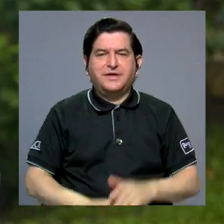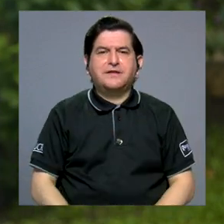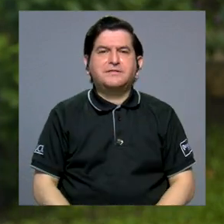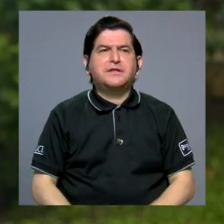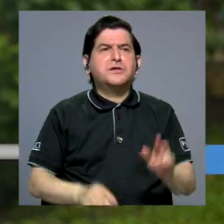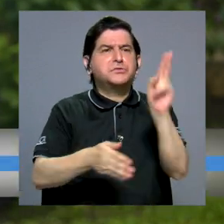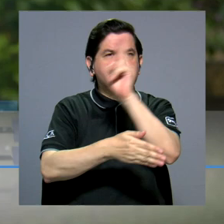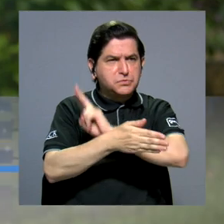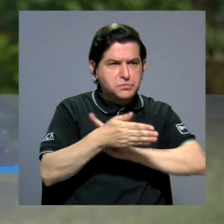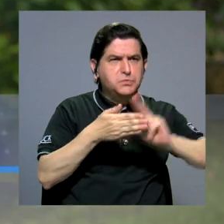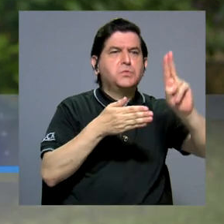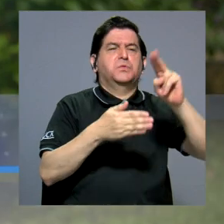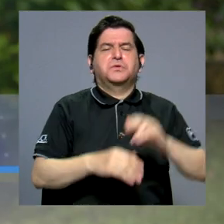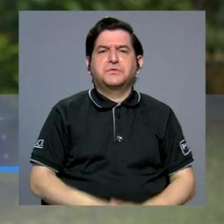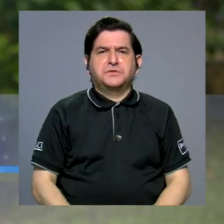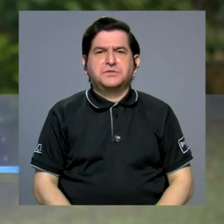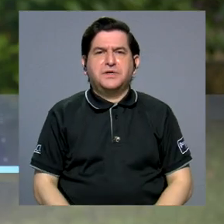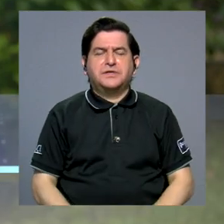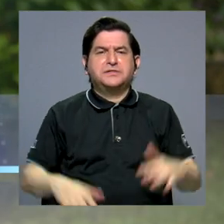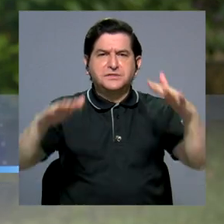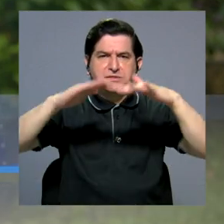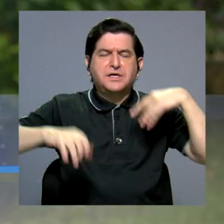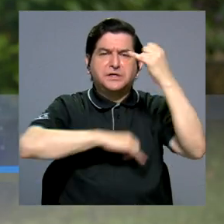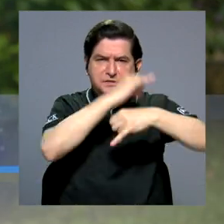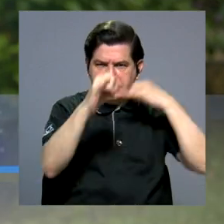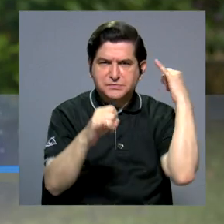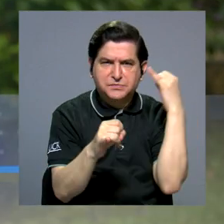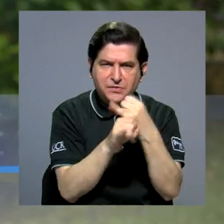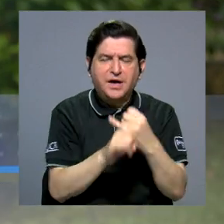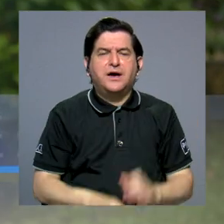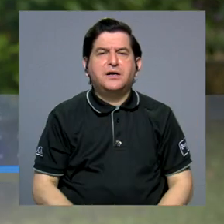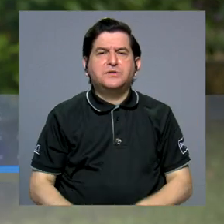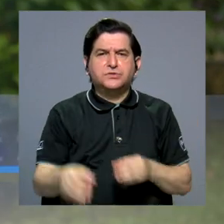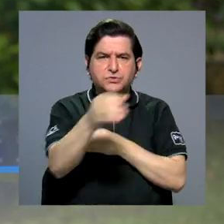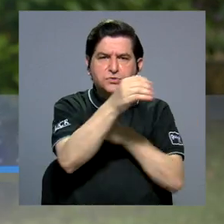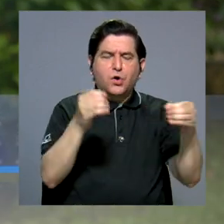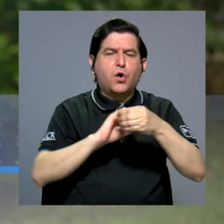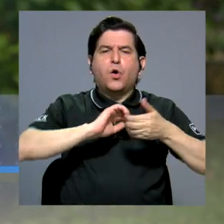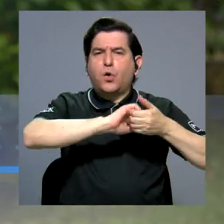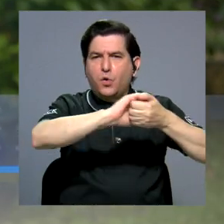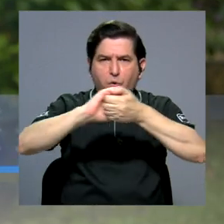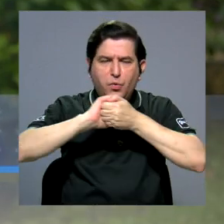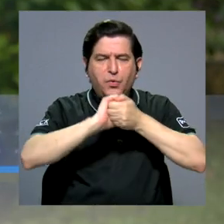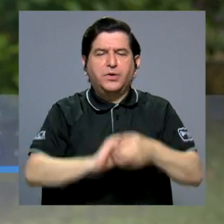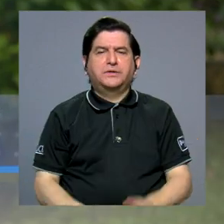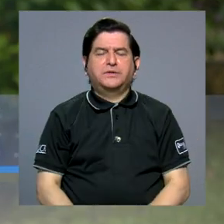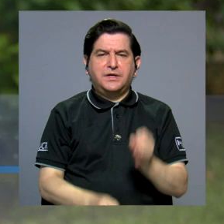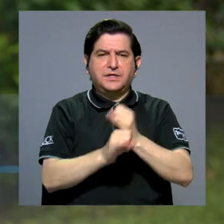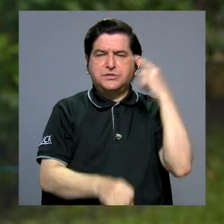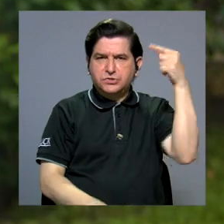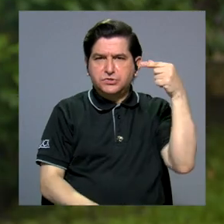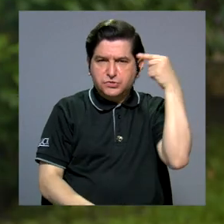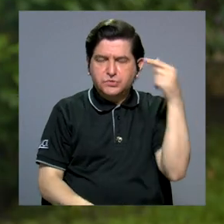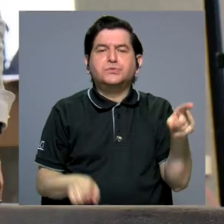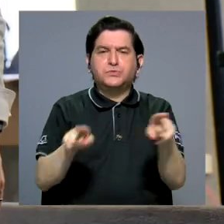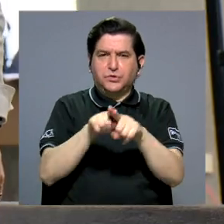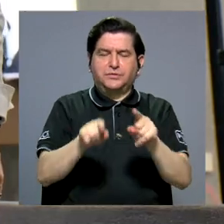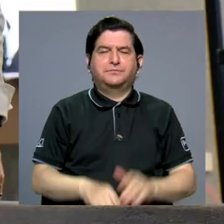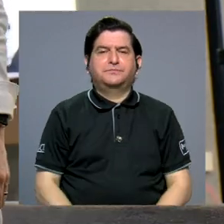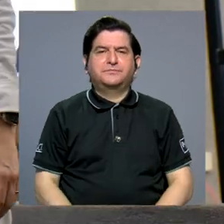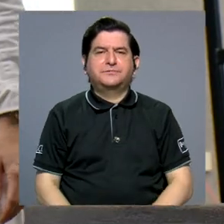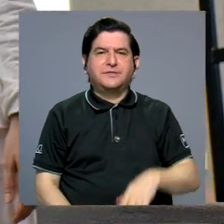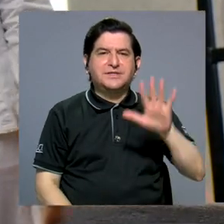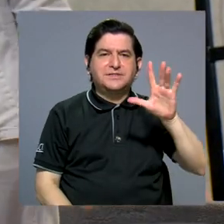universidades, con espacios internacionales, con agencias de cooperación, con entidades gubernamentales también.